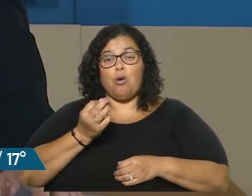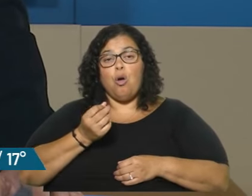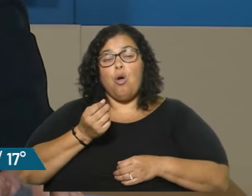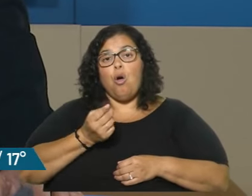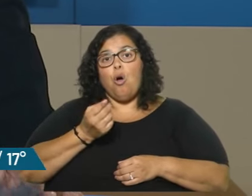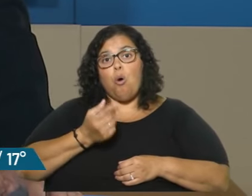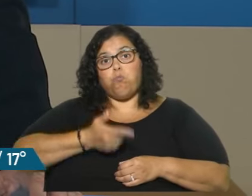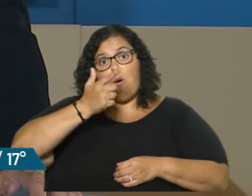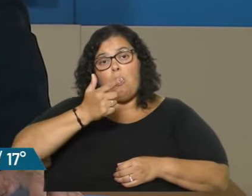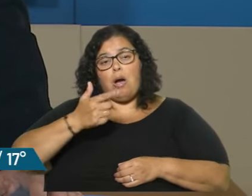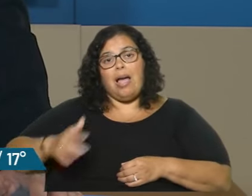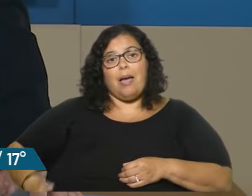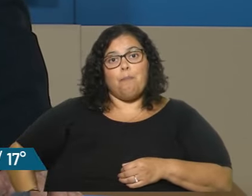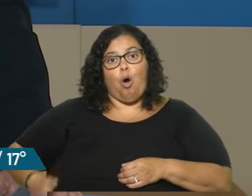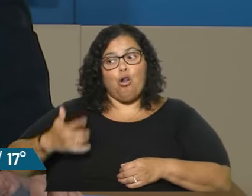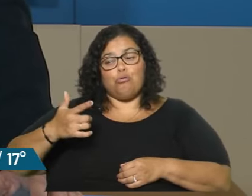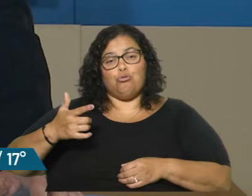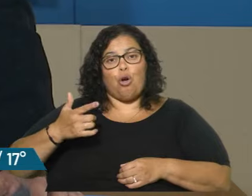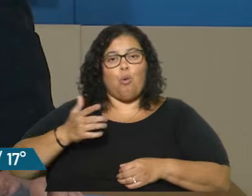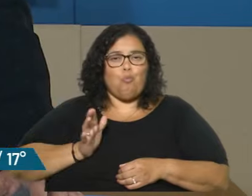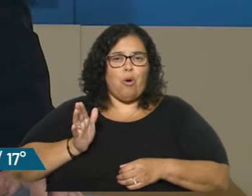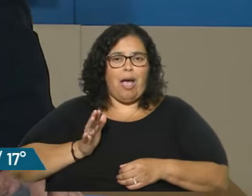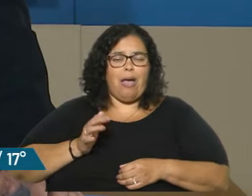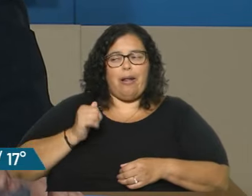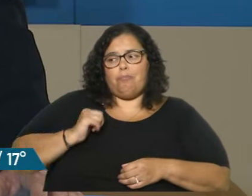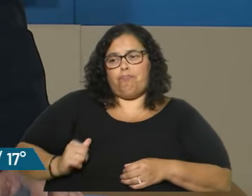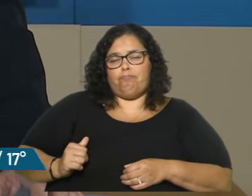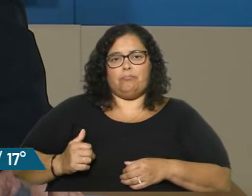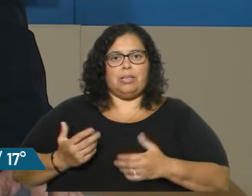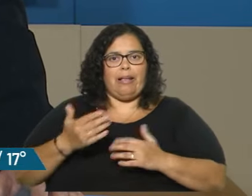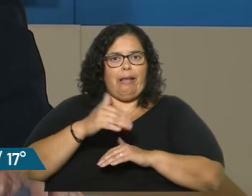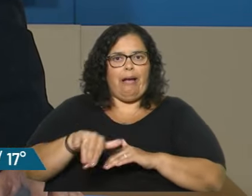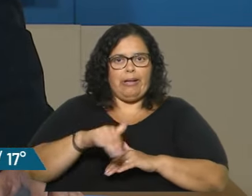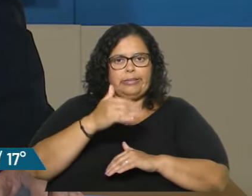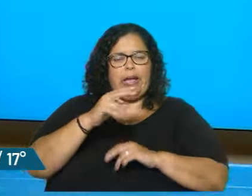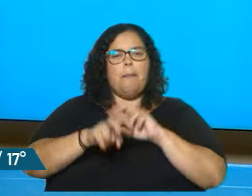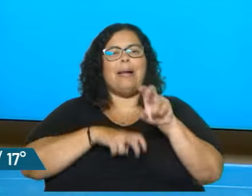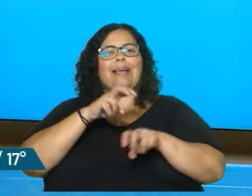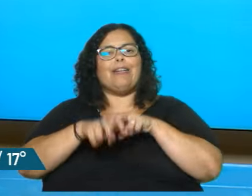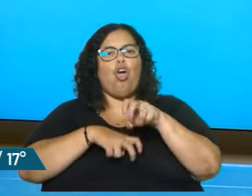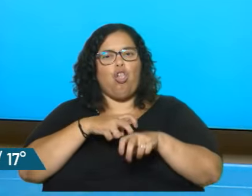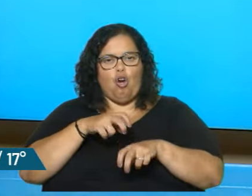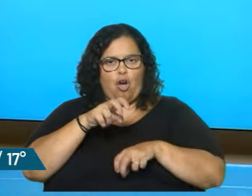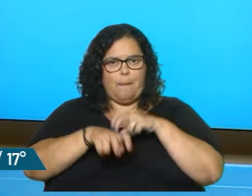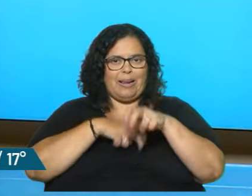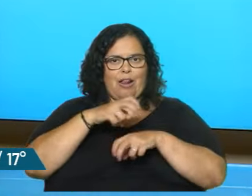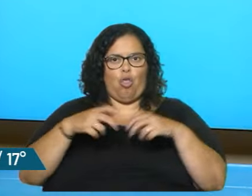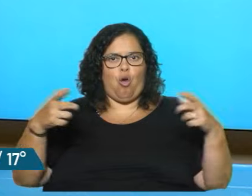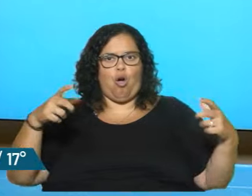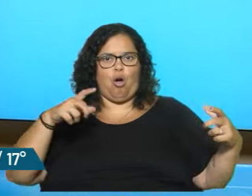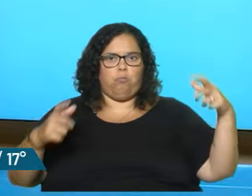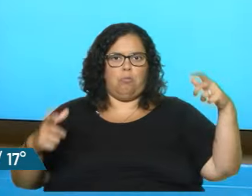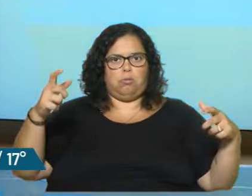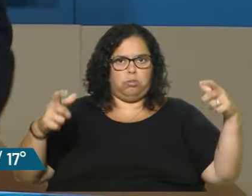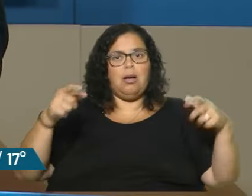a una efectiva policial en la vía pública. Sí, sí, fue en el juego del parque Rodó. Sí, un accidente allí.